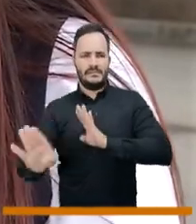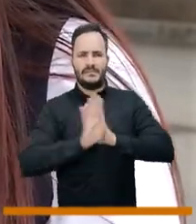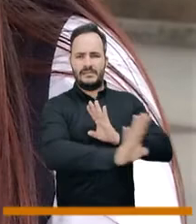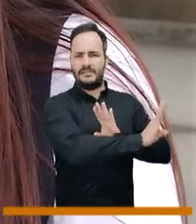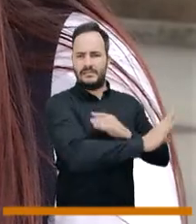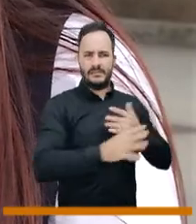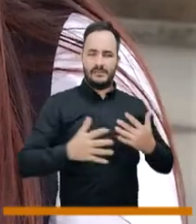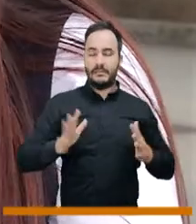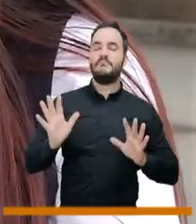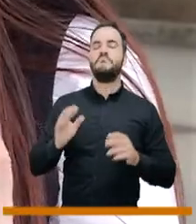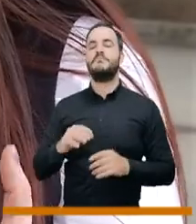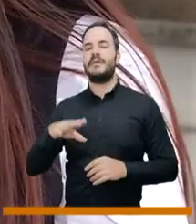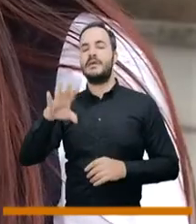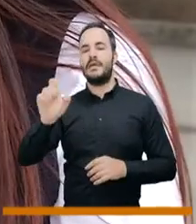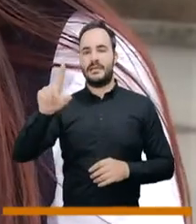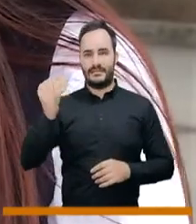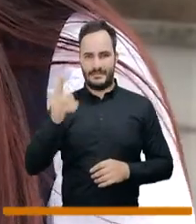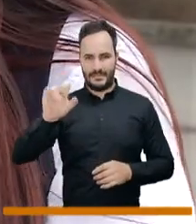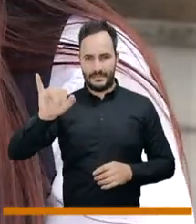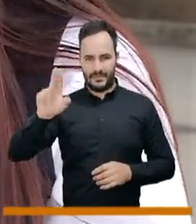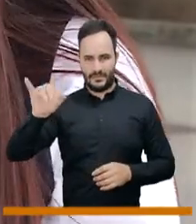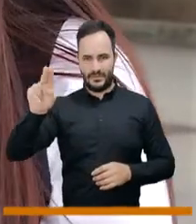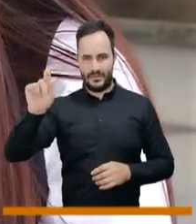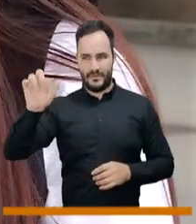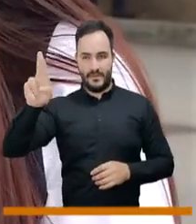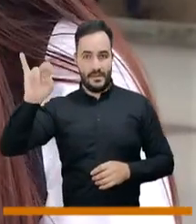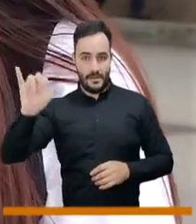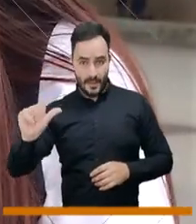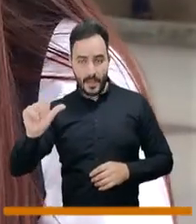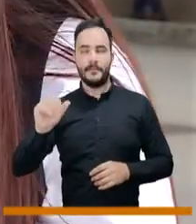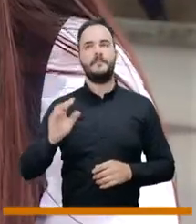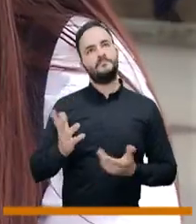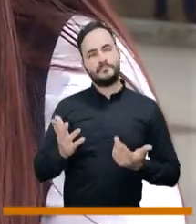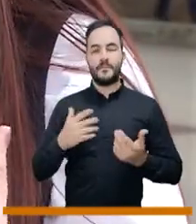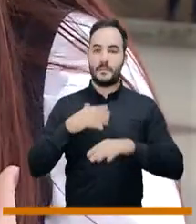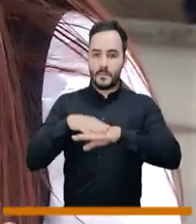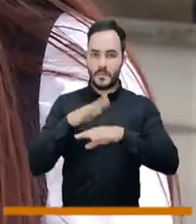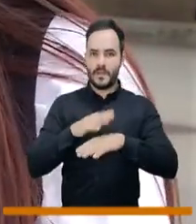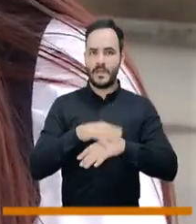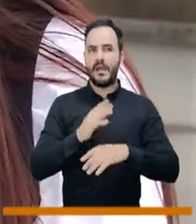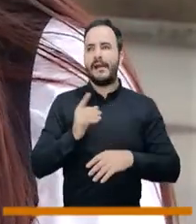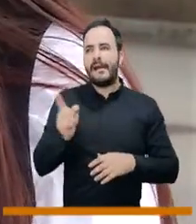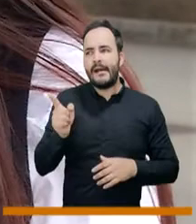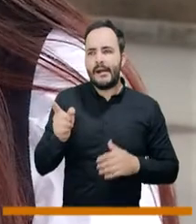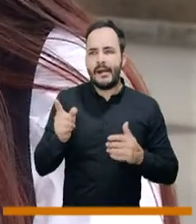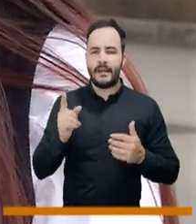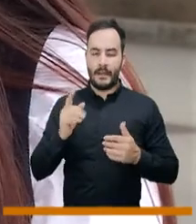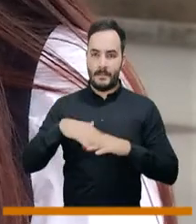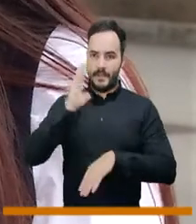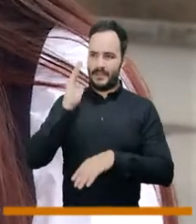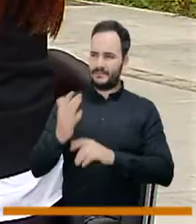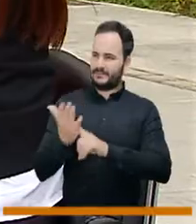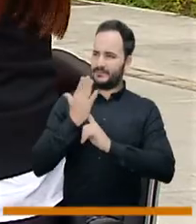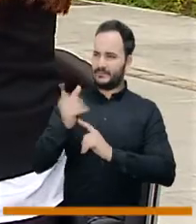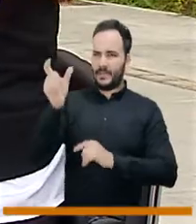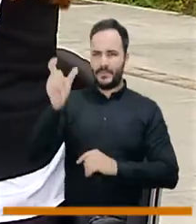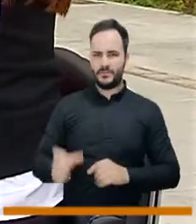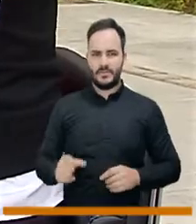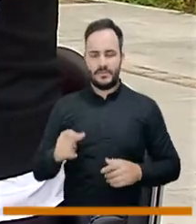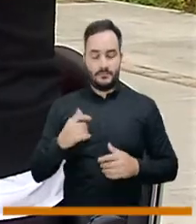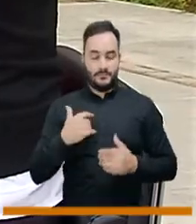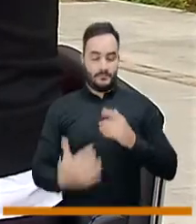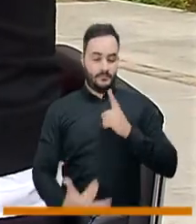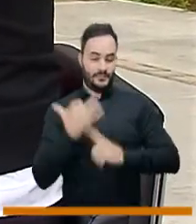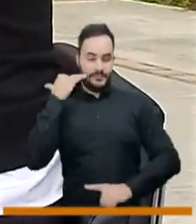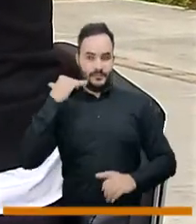enfermedad que es como muy ruidosa, o se nota fácilmente, genera mucha disfunción en la persona, entonces